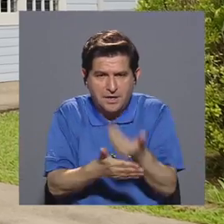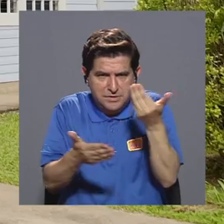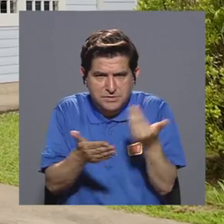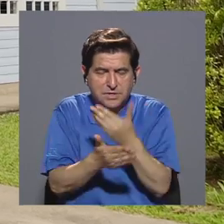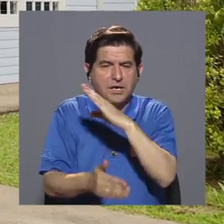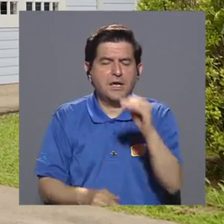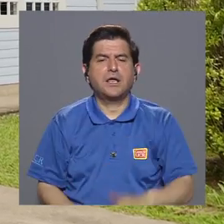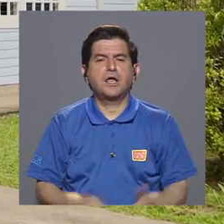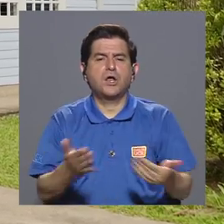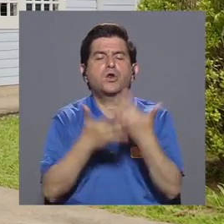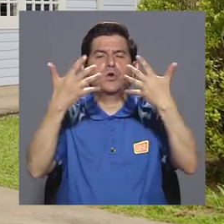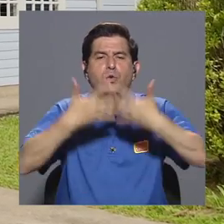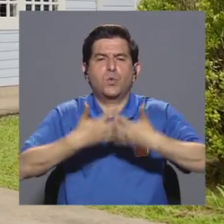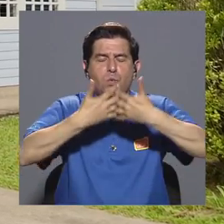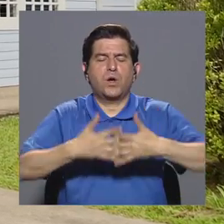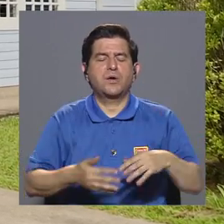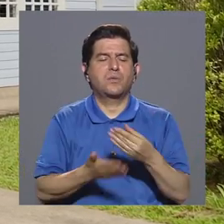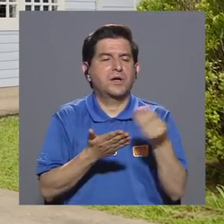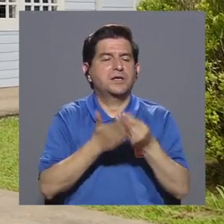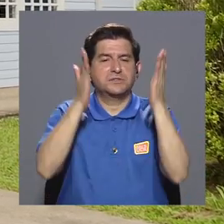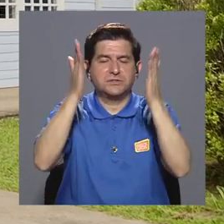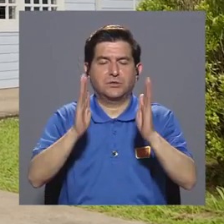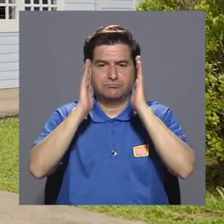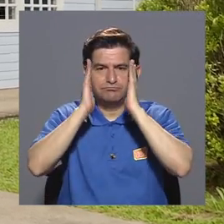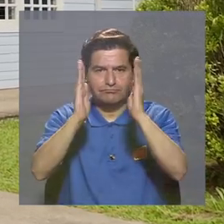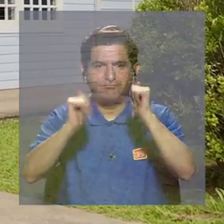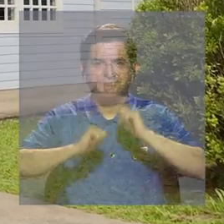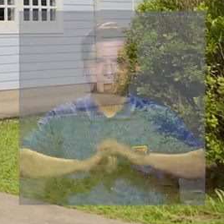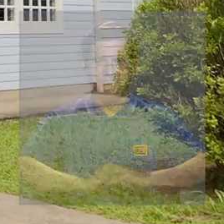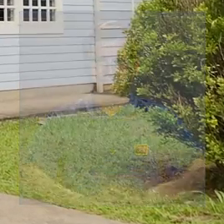innovador y a las nuevas empresas de sus clientes.